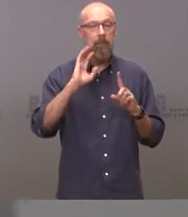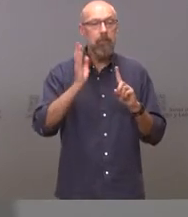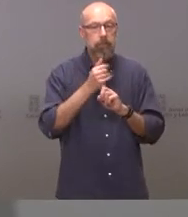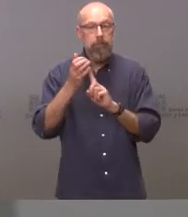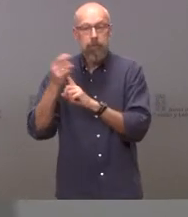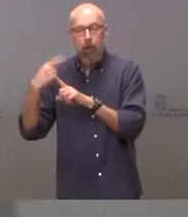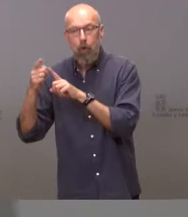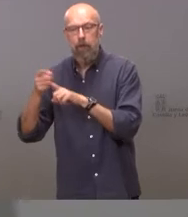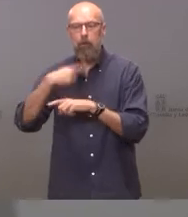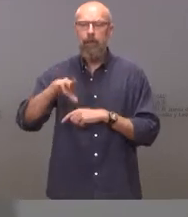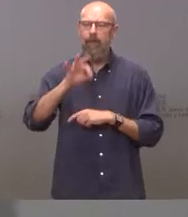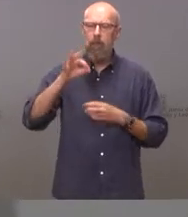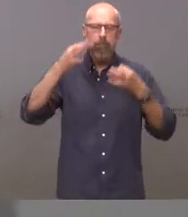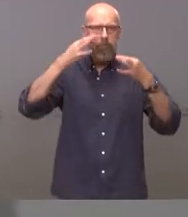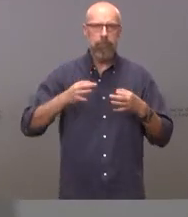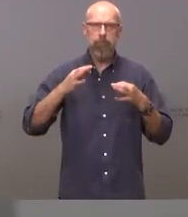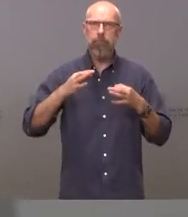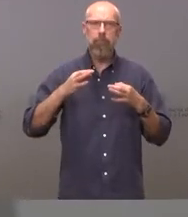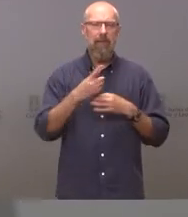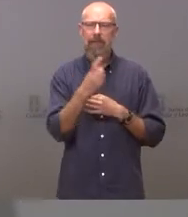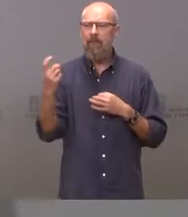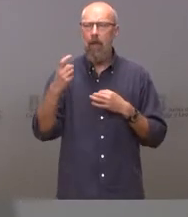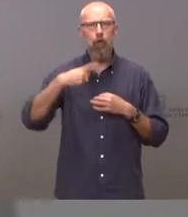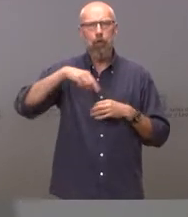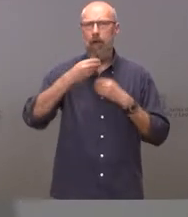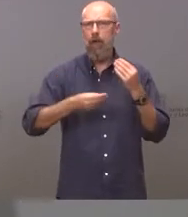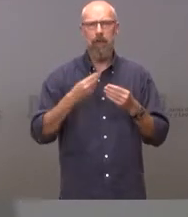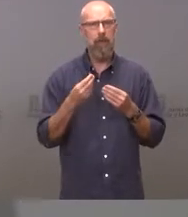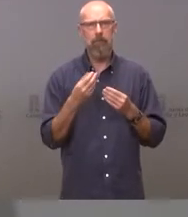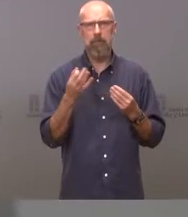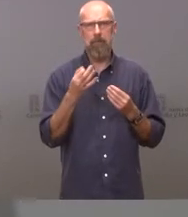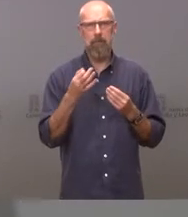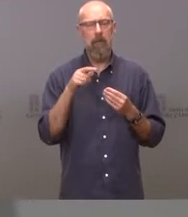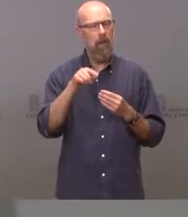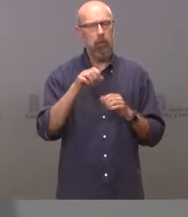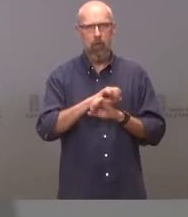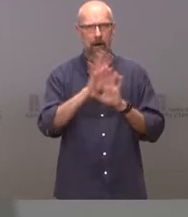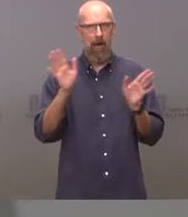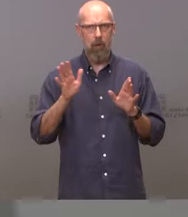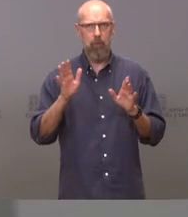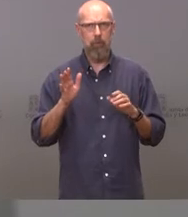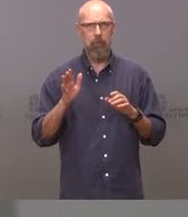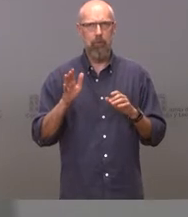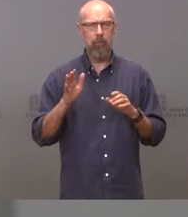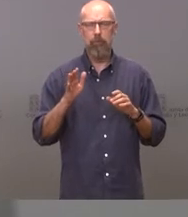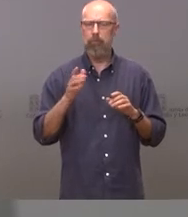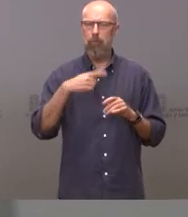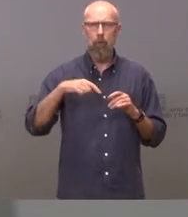hasta donde lo requiera. Esto tiene que quedar claro. Rigor,